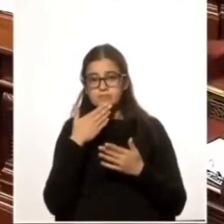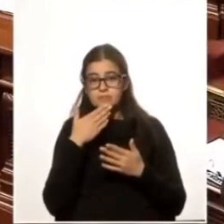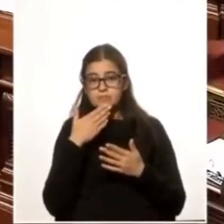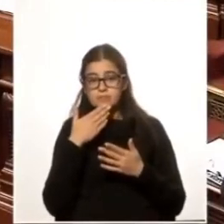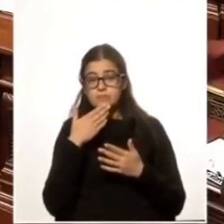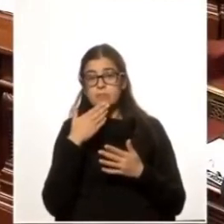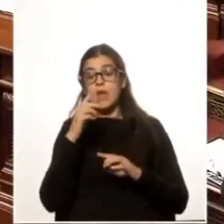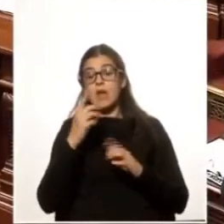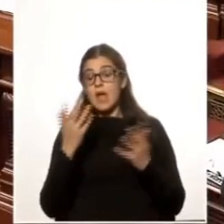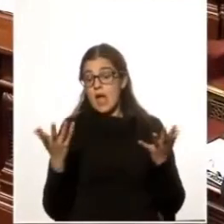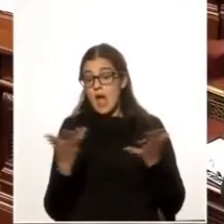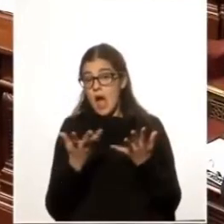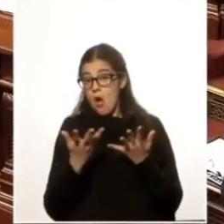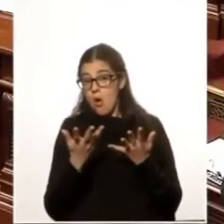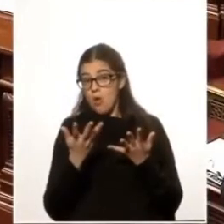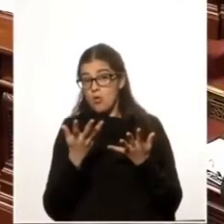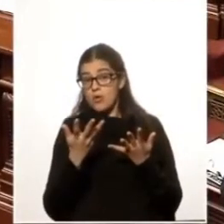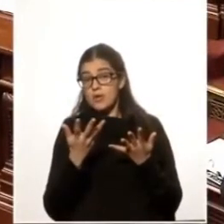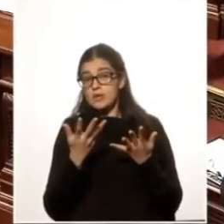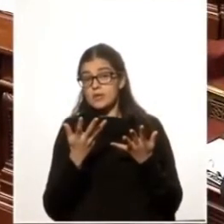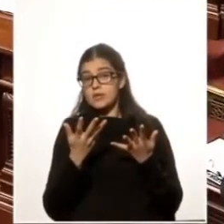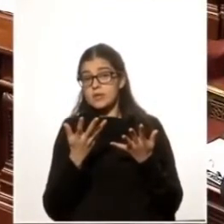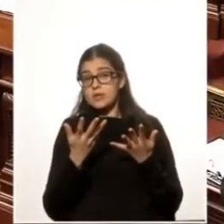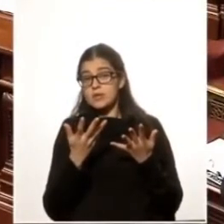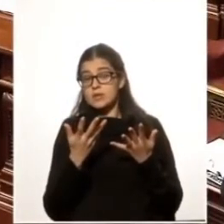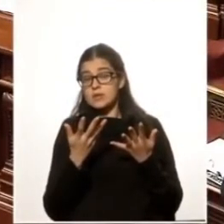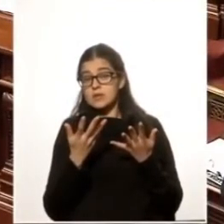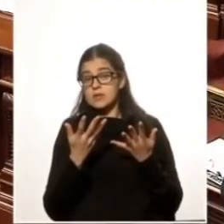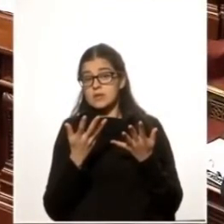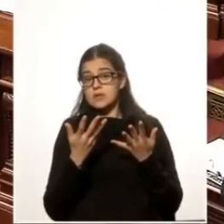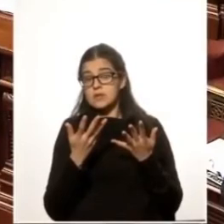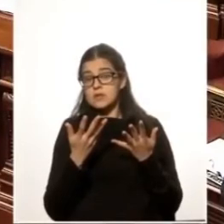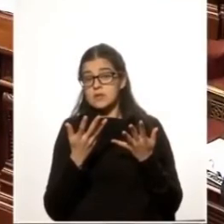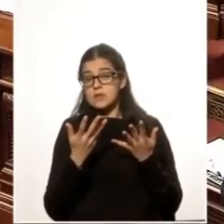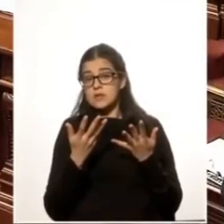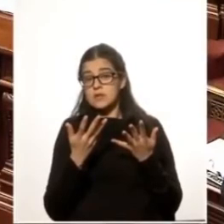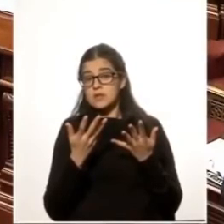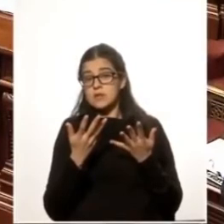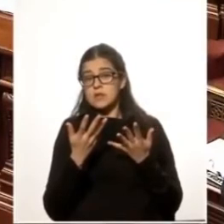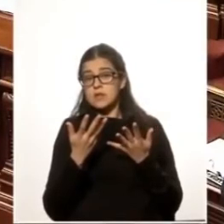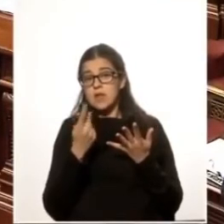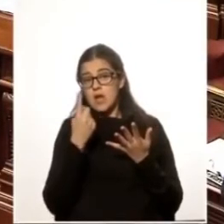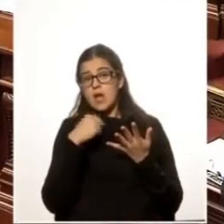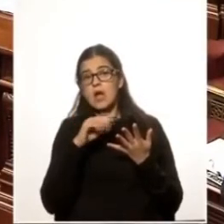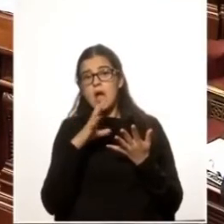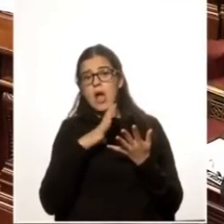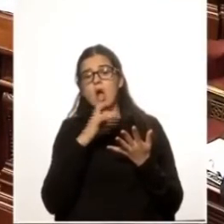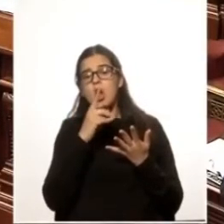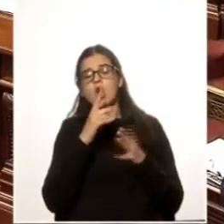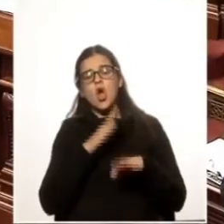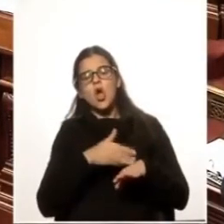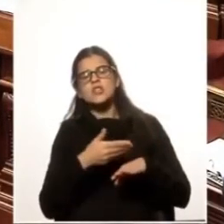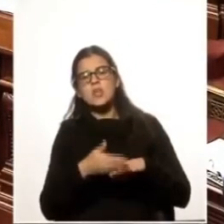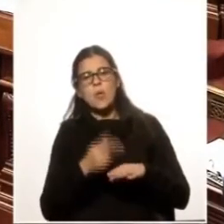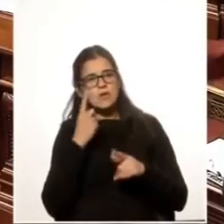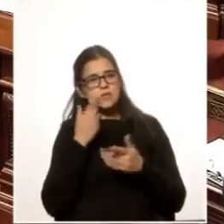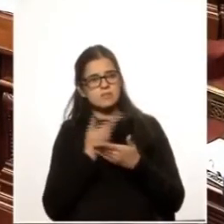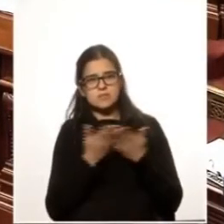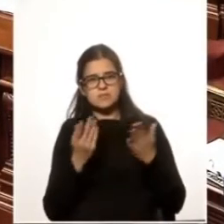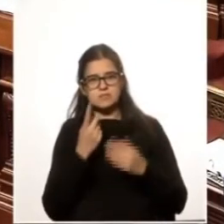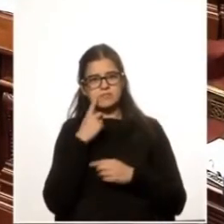y que ahora resulta tanto abulta sus consecuencias